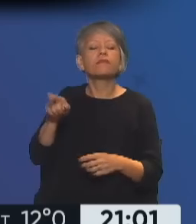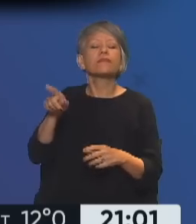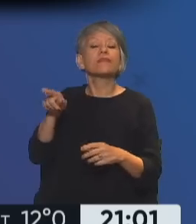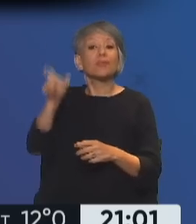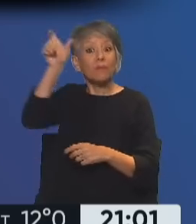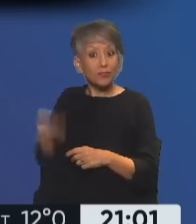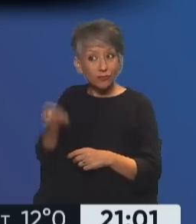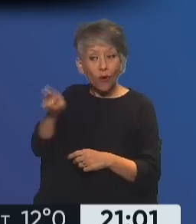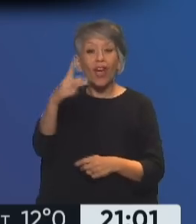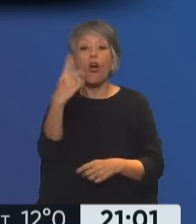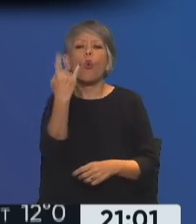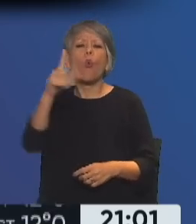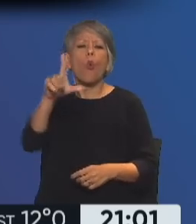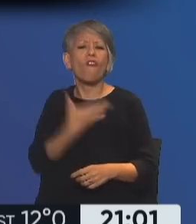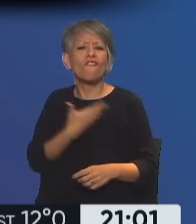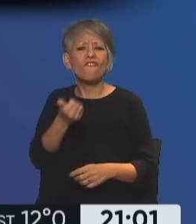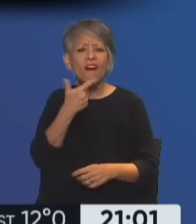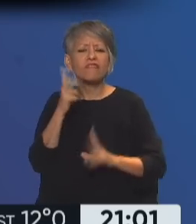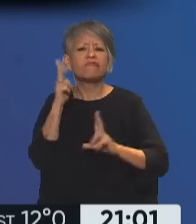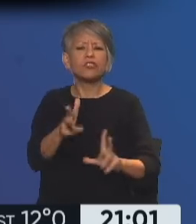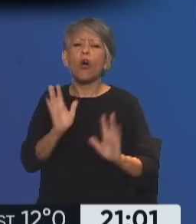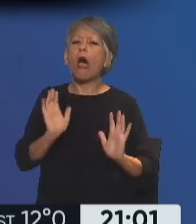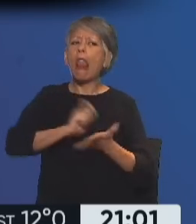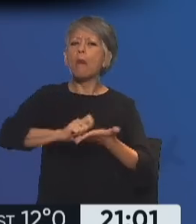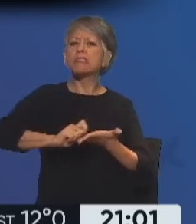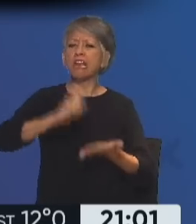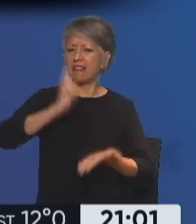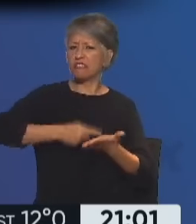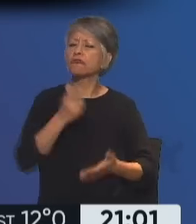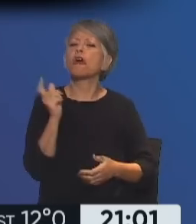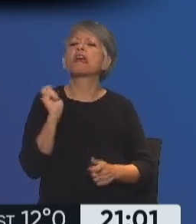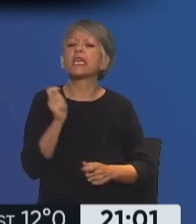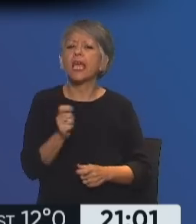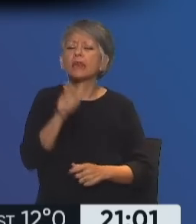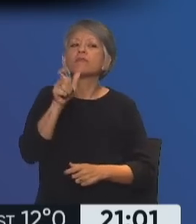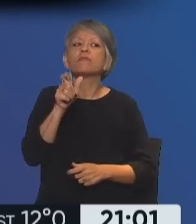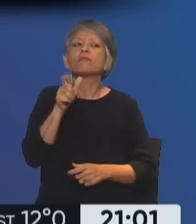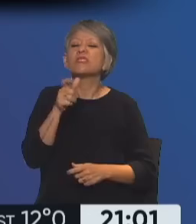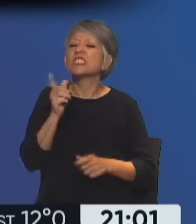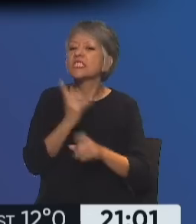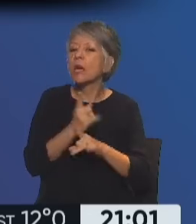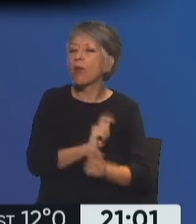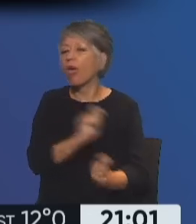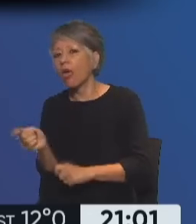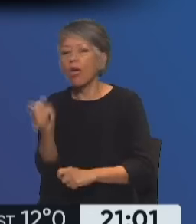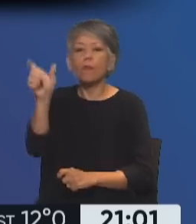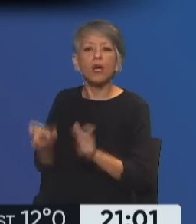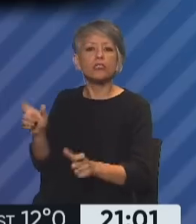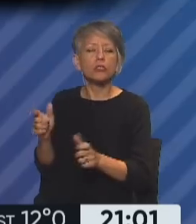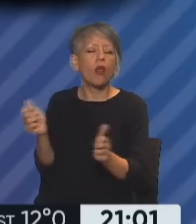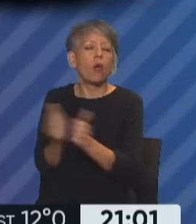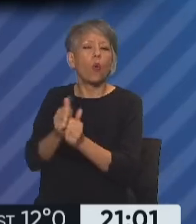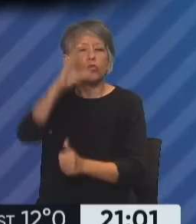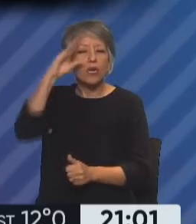sostenía que la lapicera la tienen que usar los funcionarios de Cristina que fijaron las condiciones para darle la construcción de las cañerías del gasoducto de Vaca